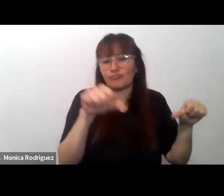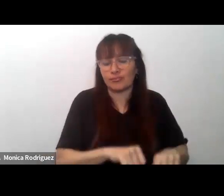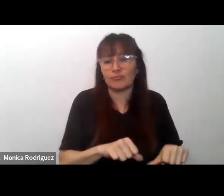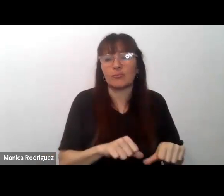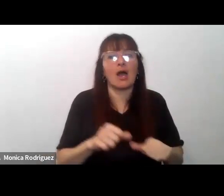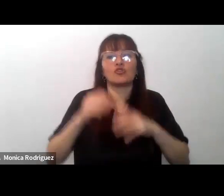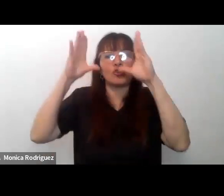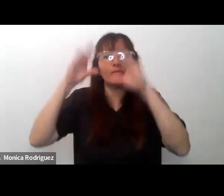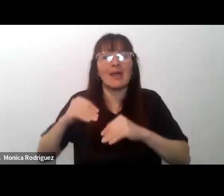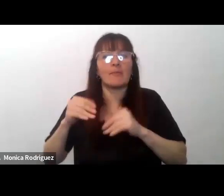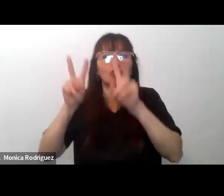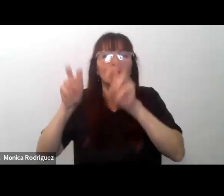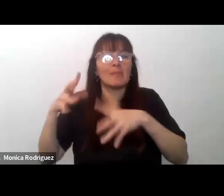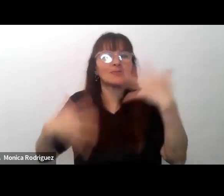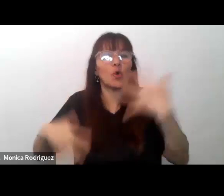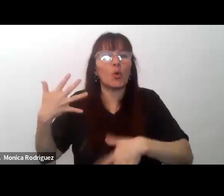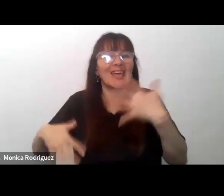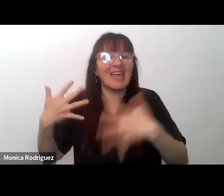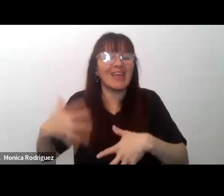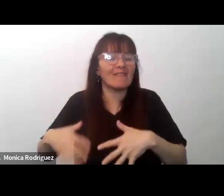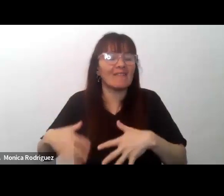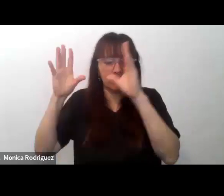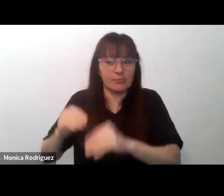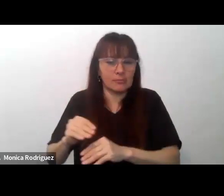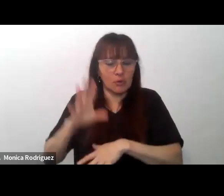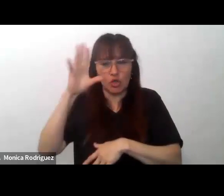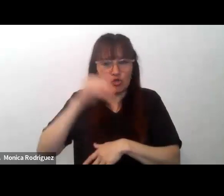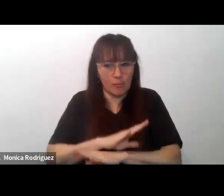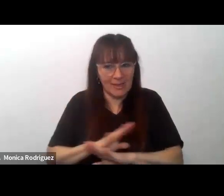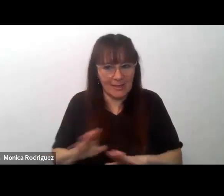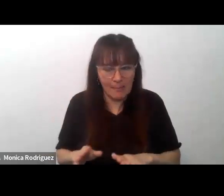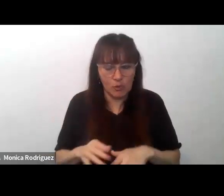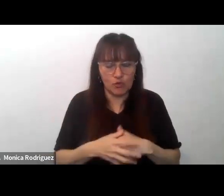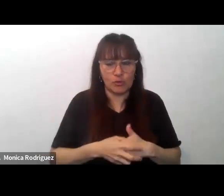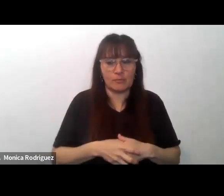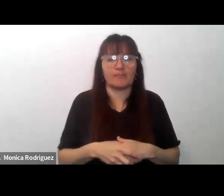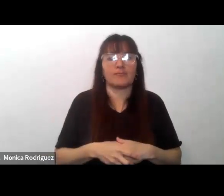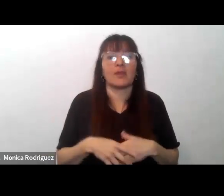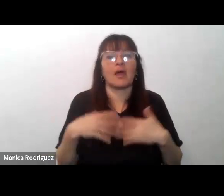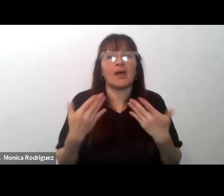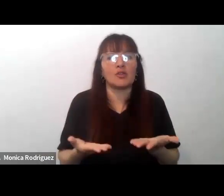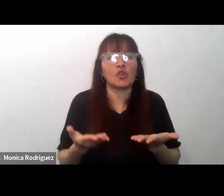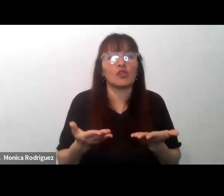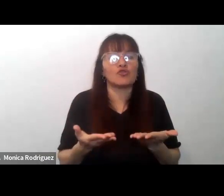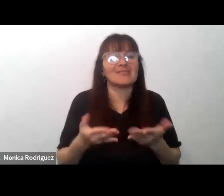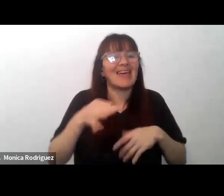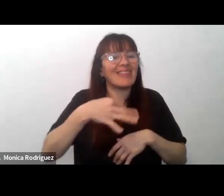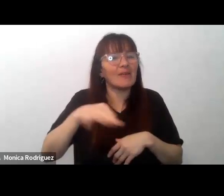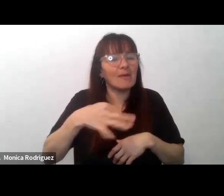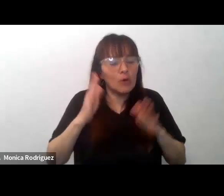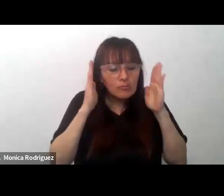urgencia en lo esencial entonces olvidar la urgencia de lo esencial